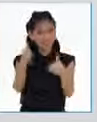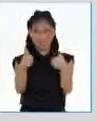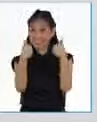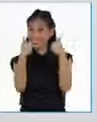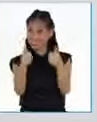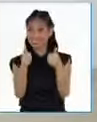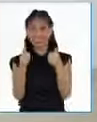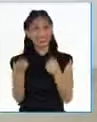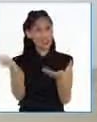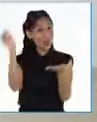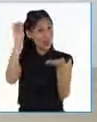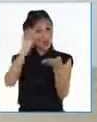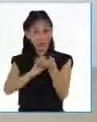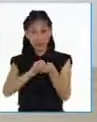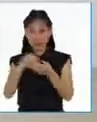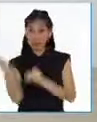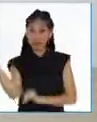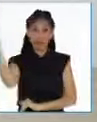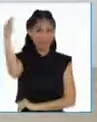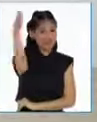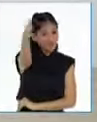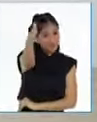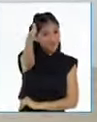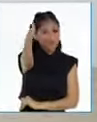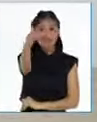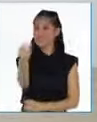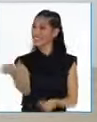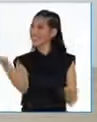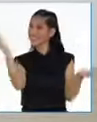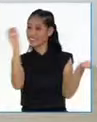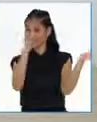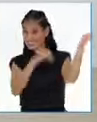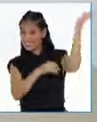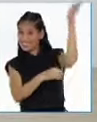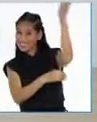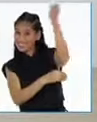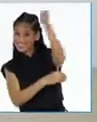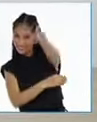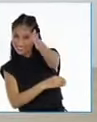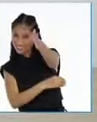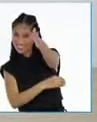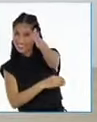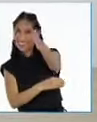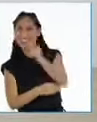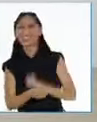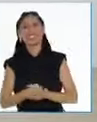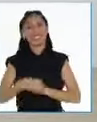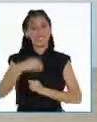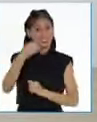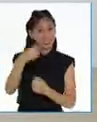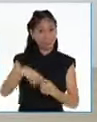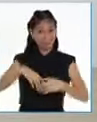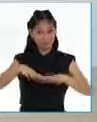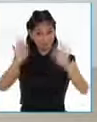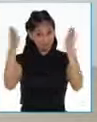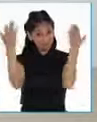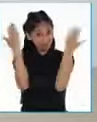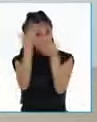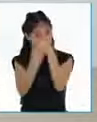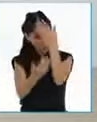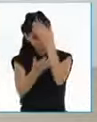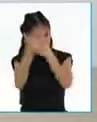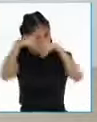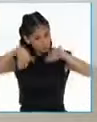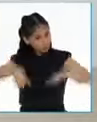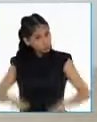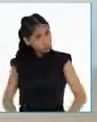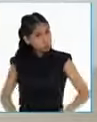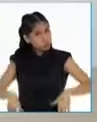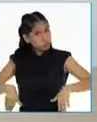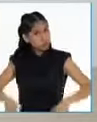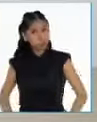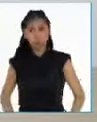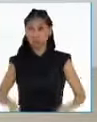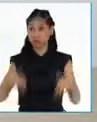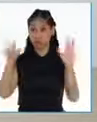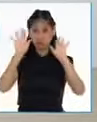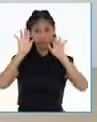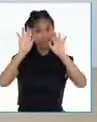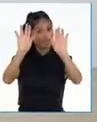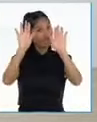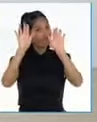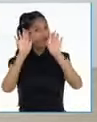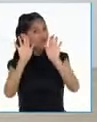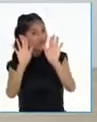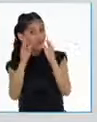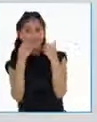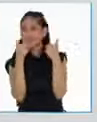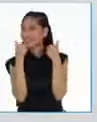Repito. ¡Pa! Palma derecha cruzado, palma izquierda cruzado. Dos palmas en el muslo y palmas junto a la